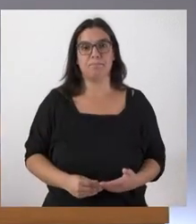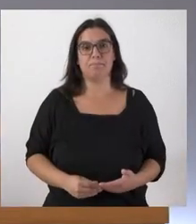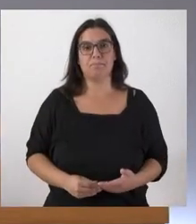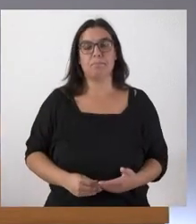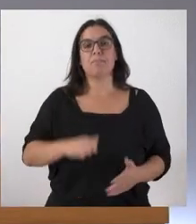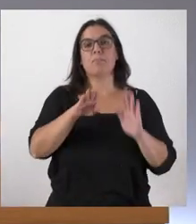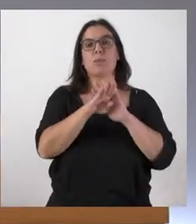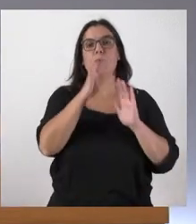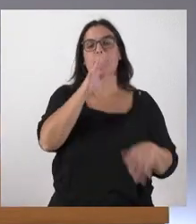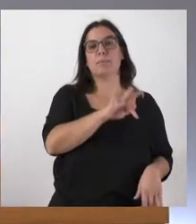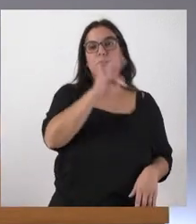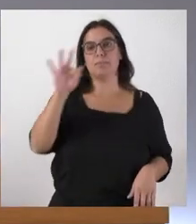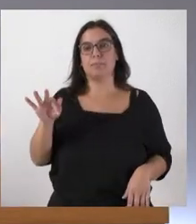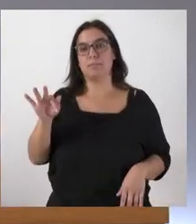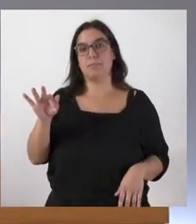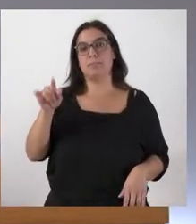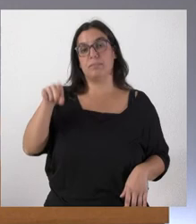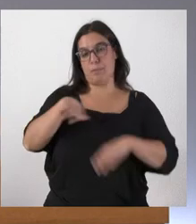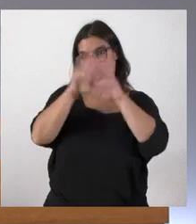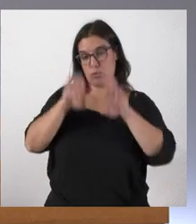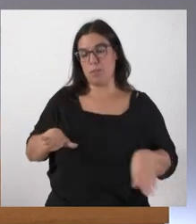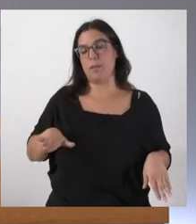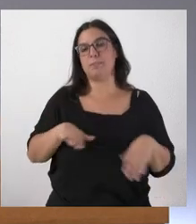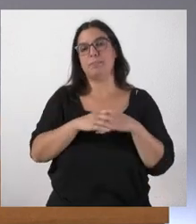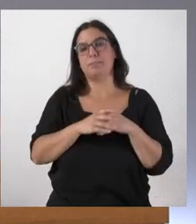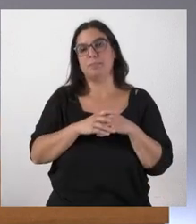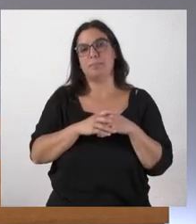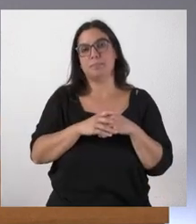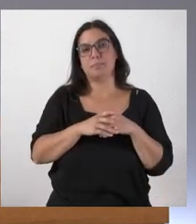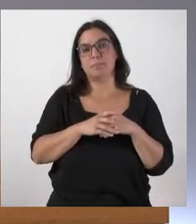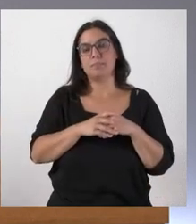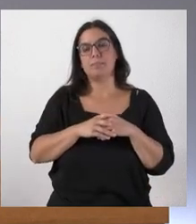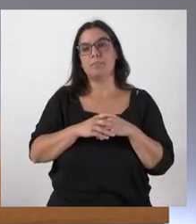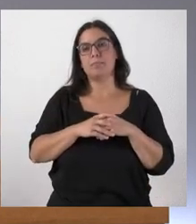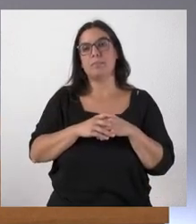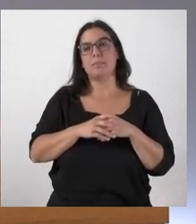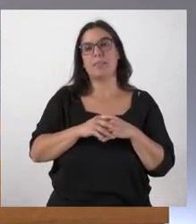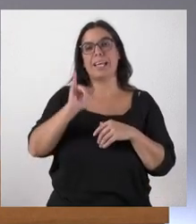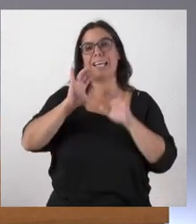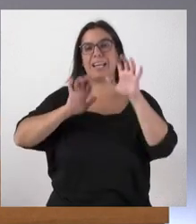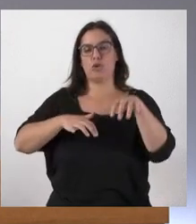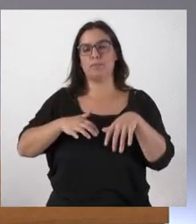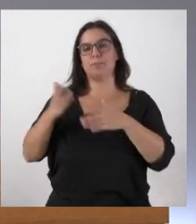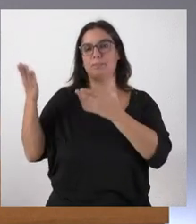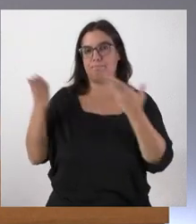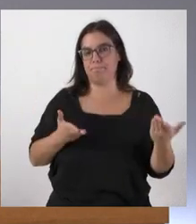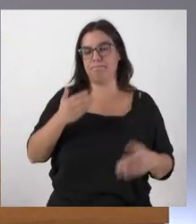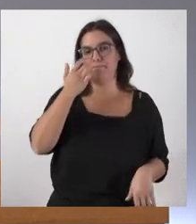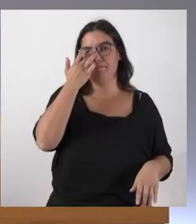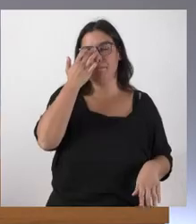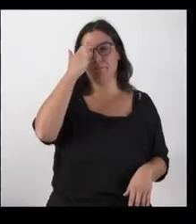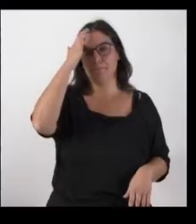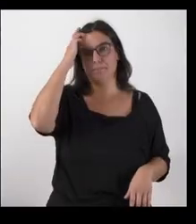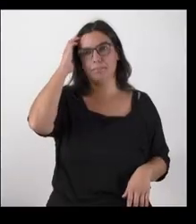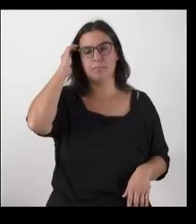Continuamos ahora y de hecho también cerramos estas intervenciones en León con Elizabeth Alba de Ileón cuando quieras adelante